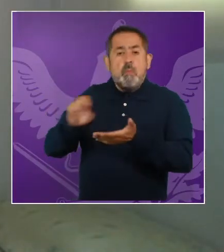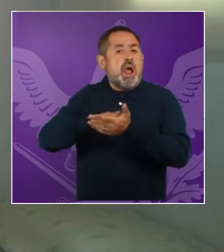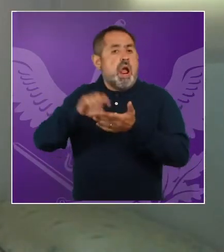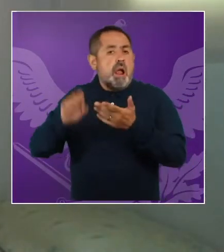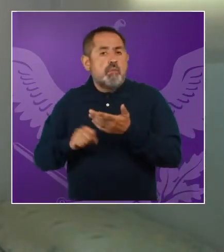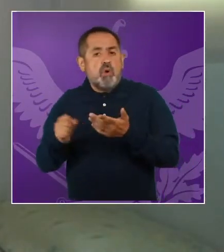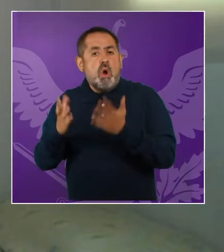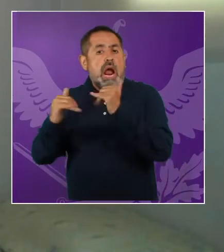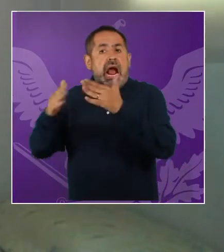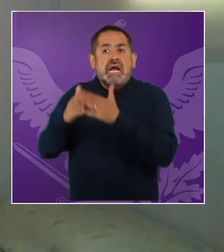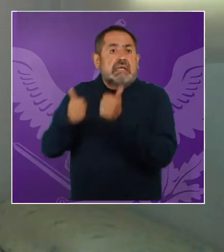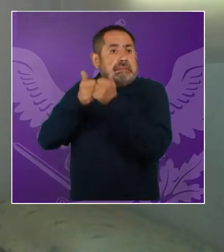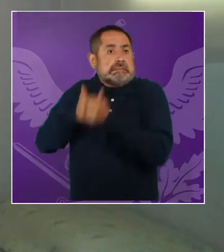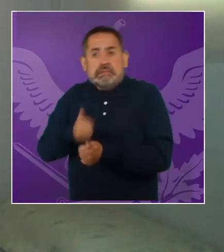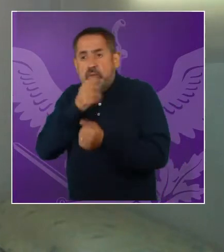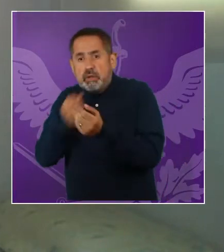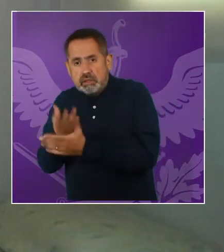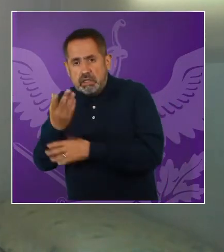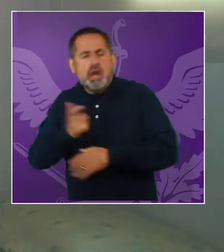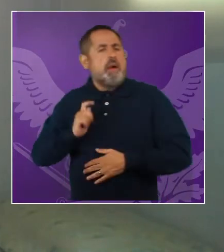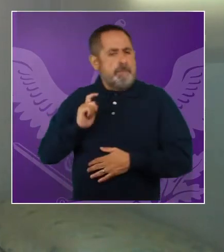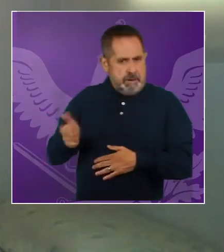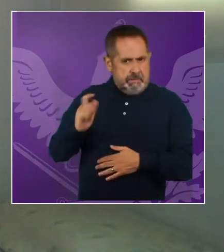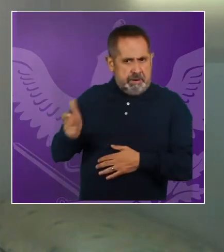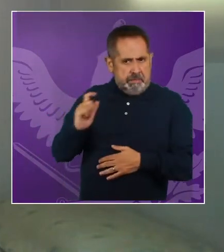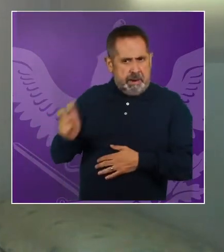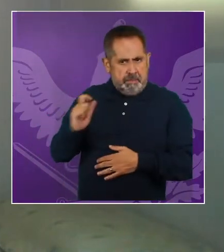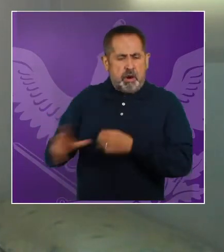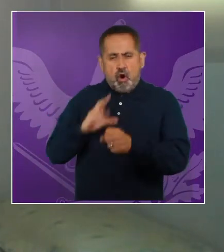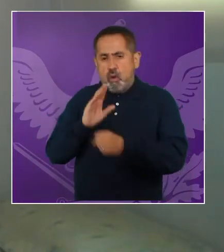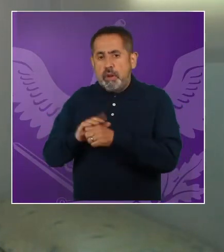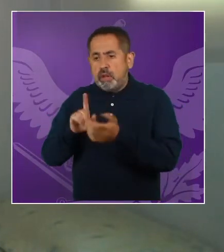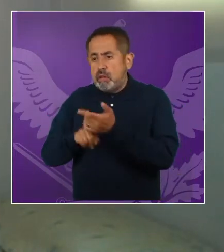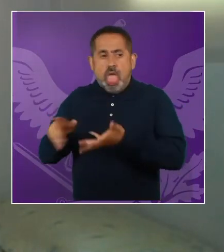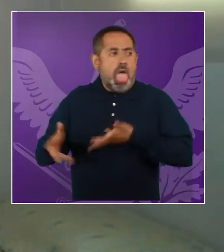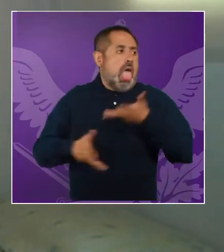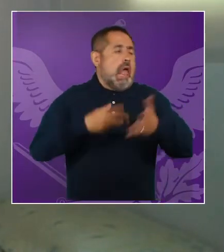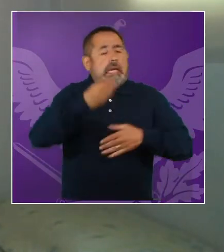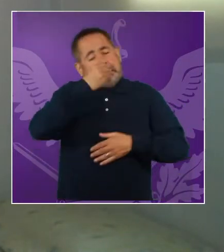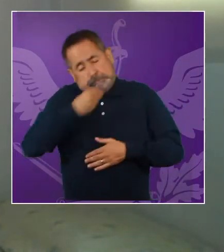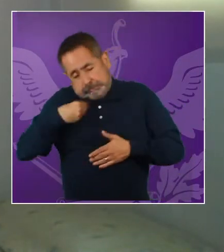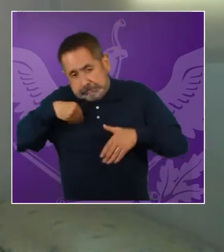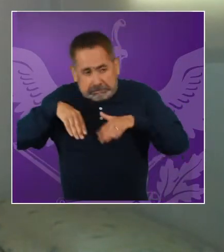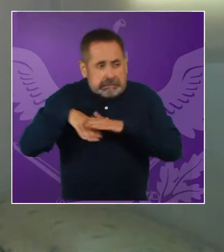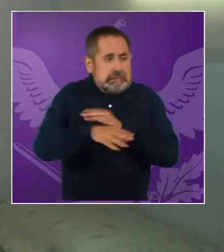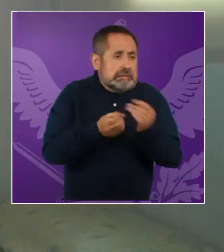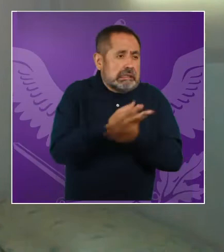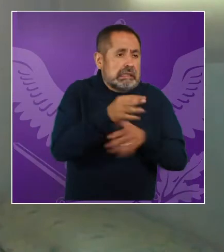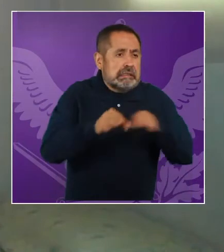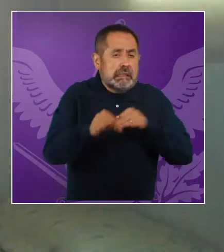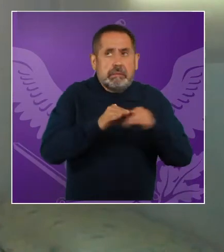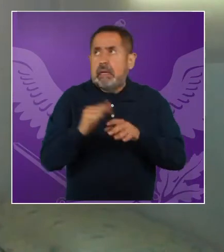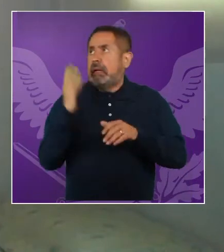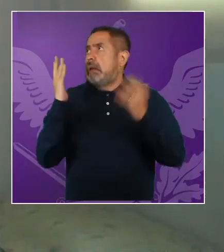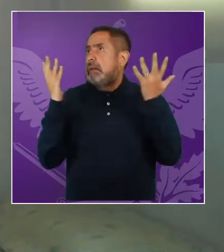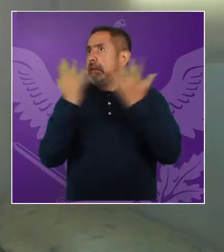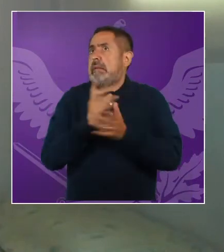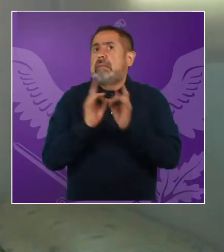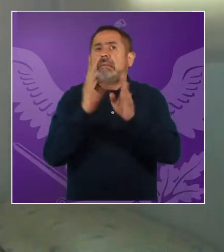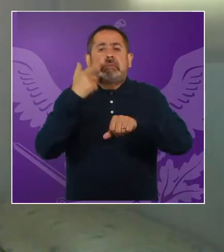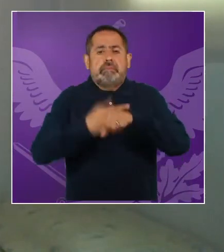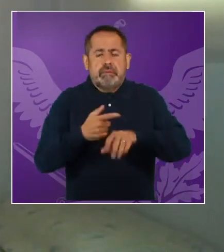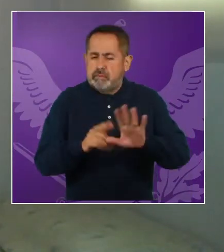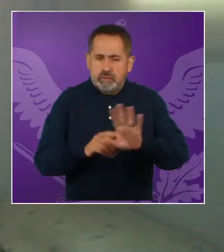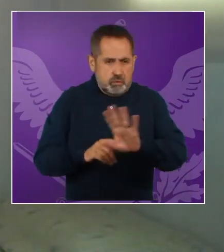cuando tengan que hacer cuarentena tengan garantizado un ingreso, este, y que no se vean, ¿no?, obligadas a seguir trabajando y, este, a veces esconder,